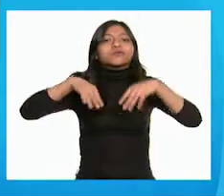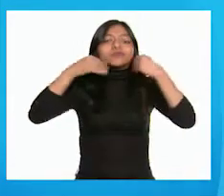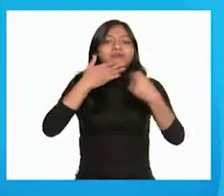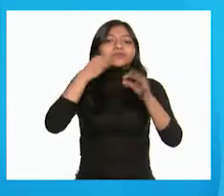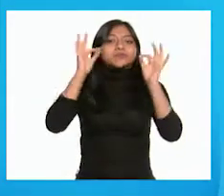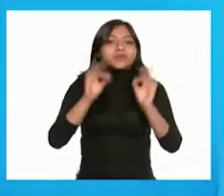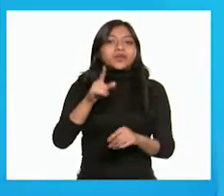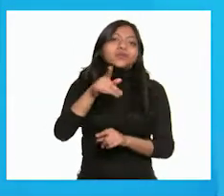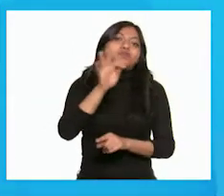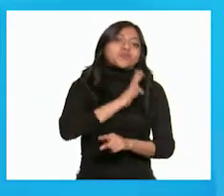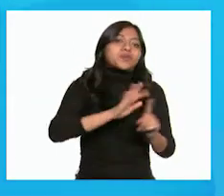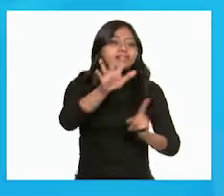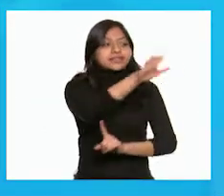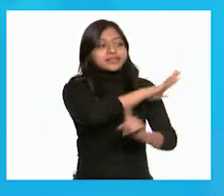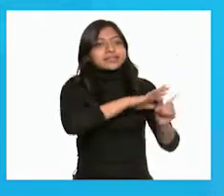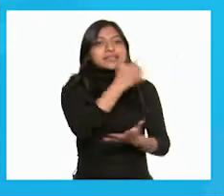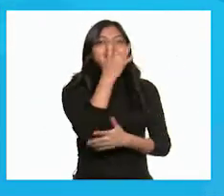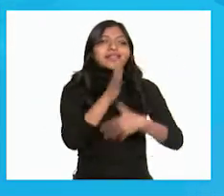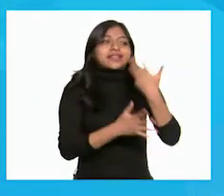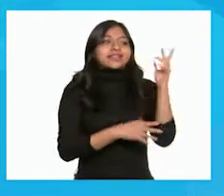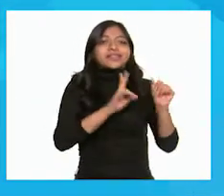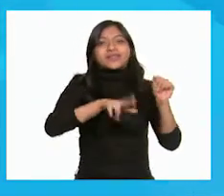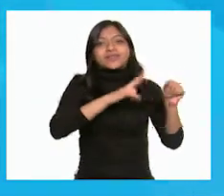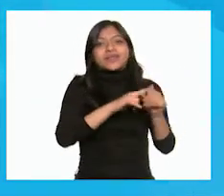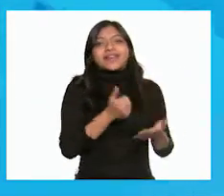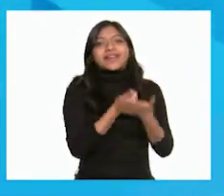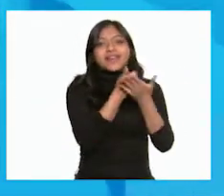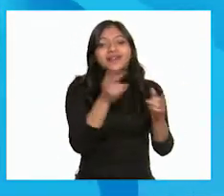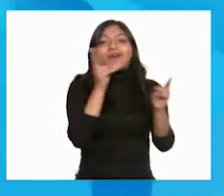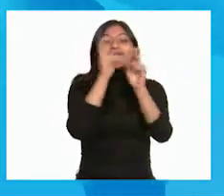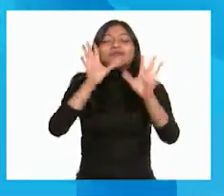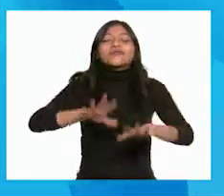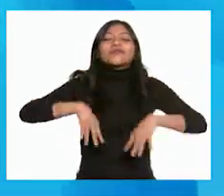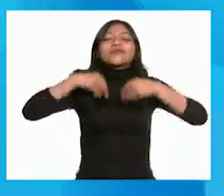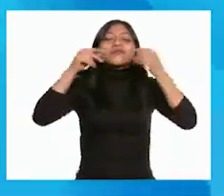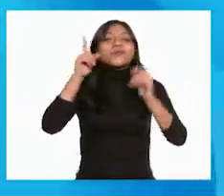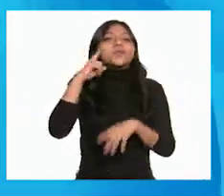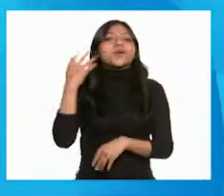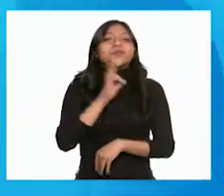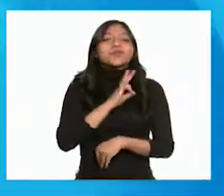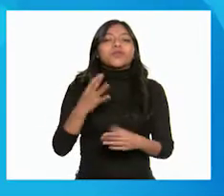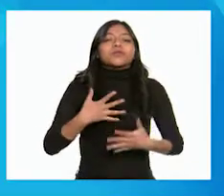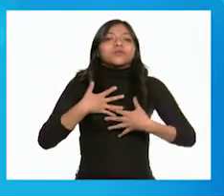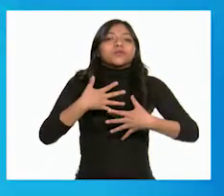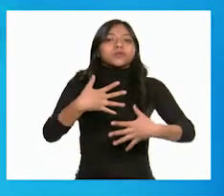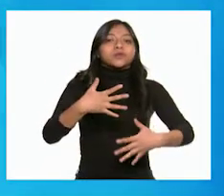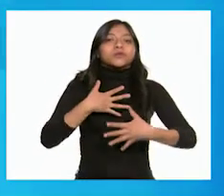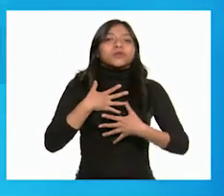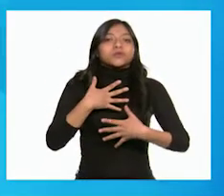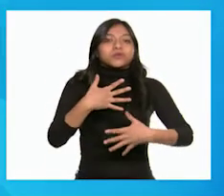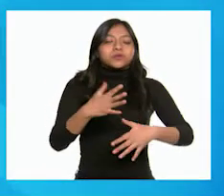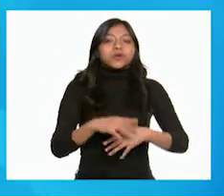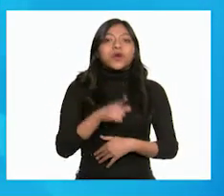ayudar a la naturaleza. Nos dan aire para poder respirar. ¿Cómo cuidas a los árboles y a la